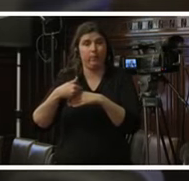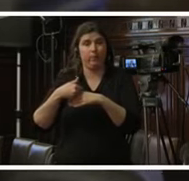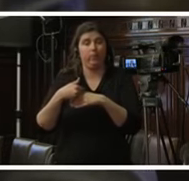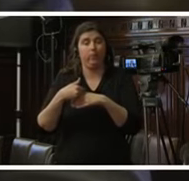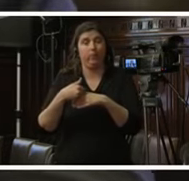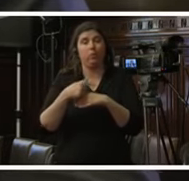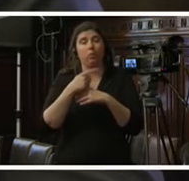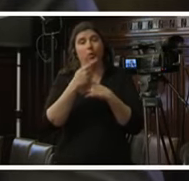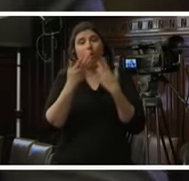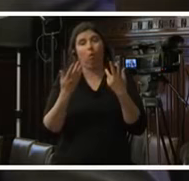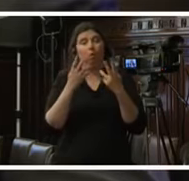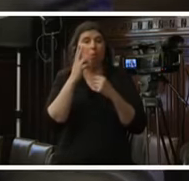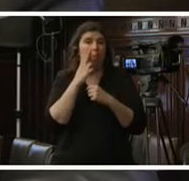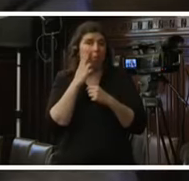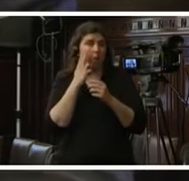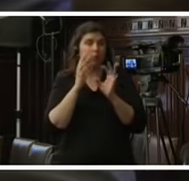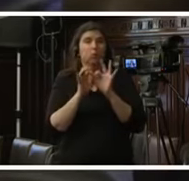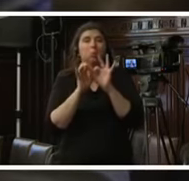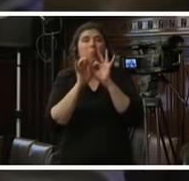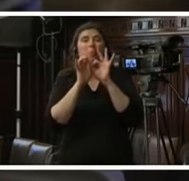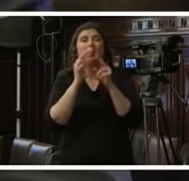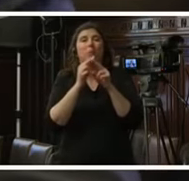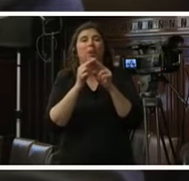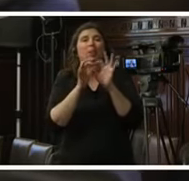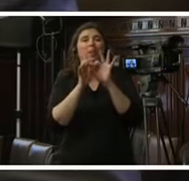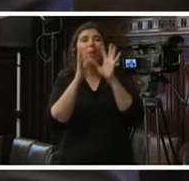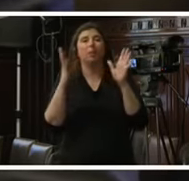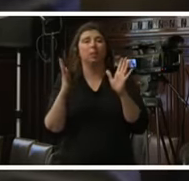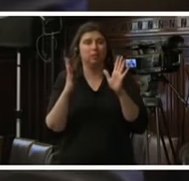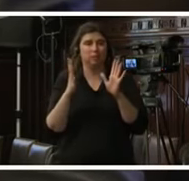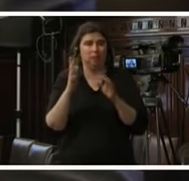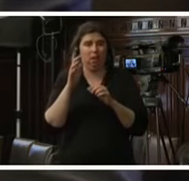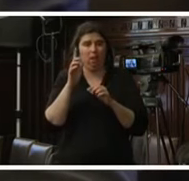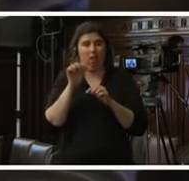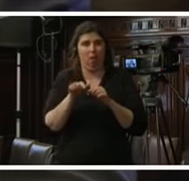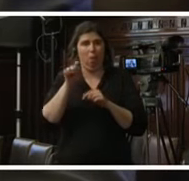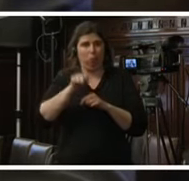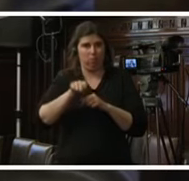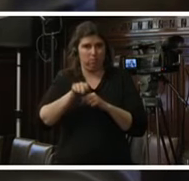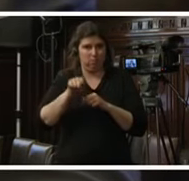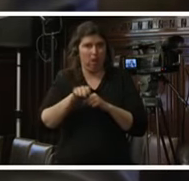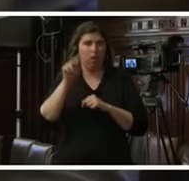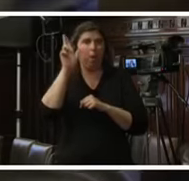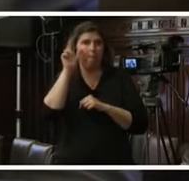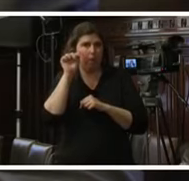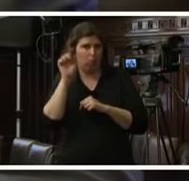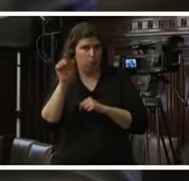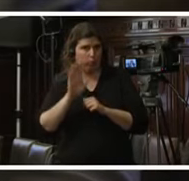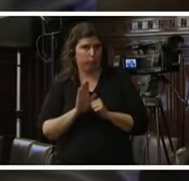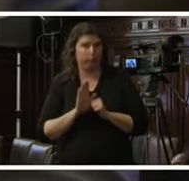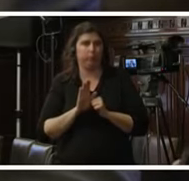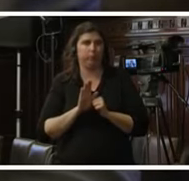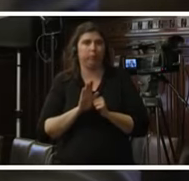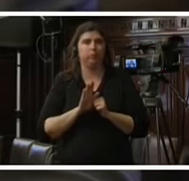problemática sobre la independencia judicial en el perú que abarca lo relativo a ciertas